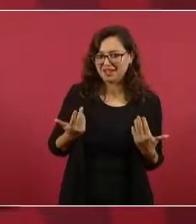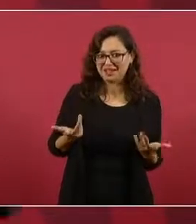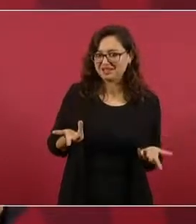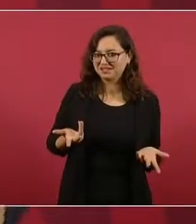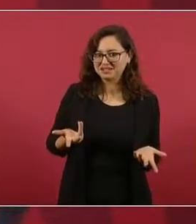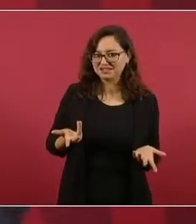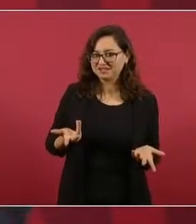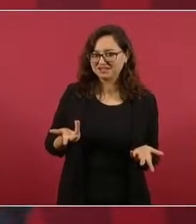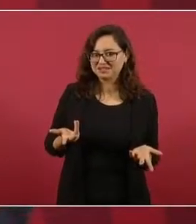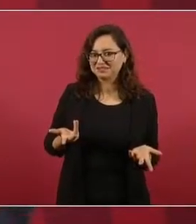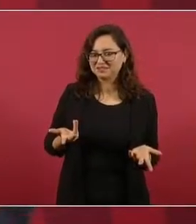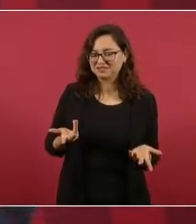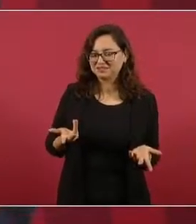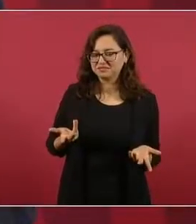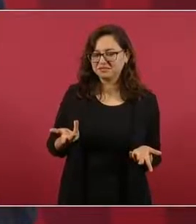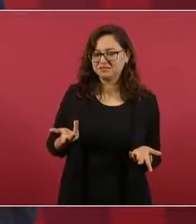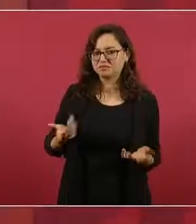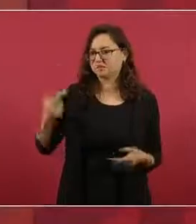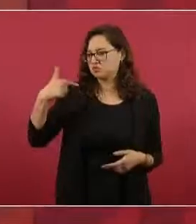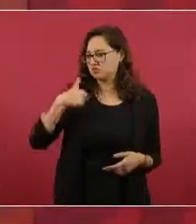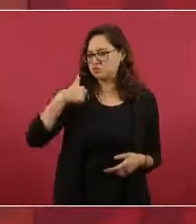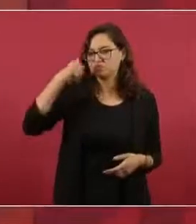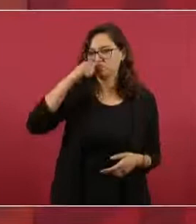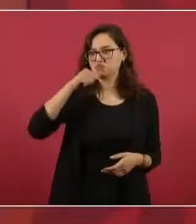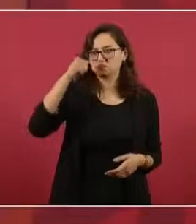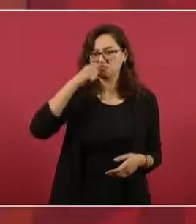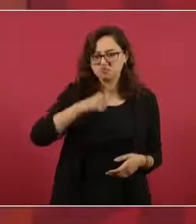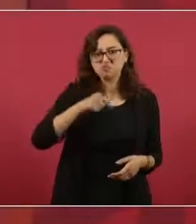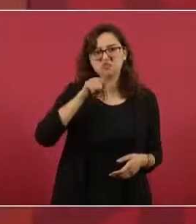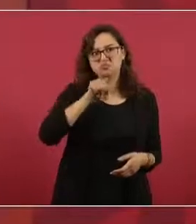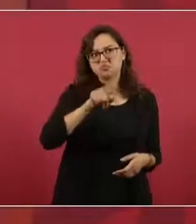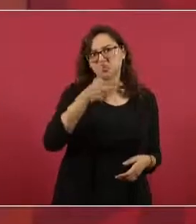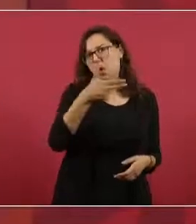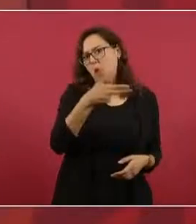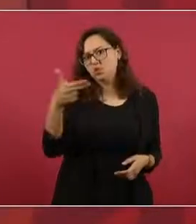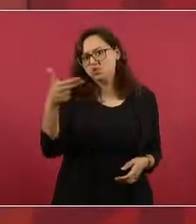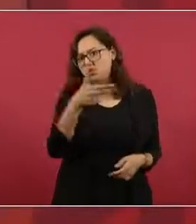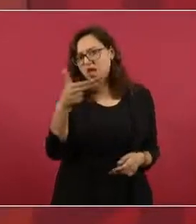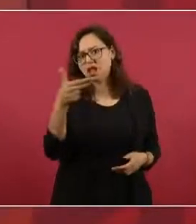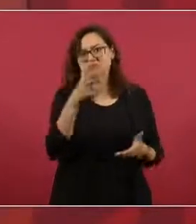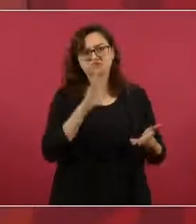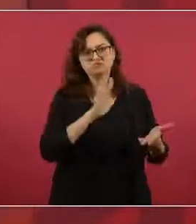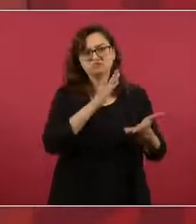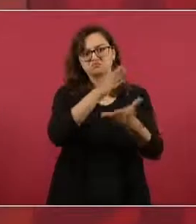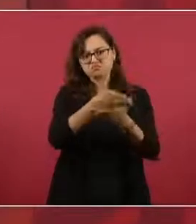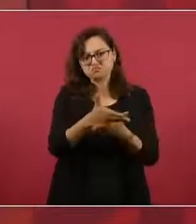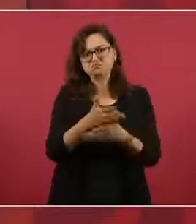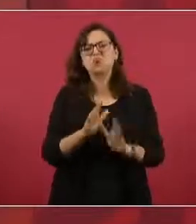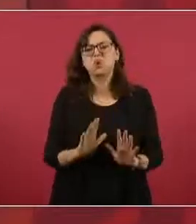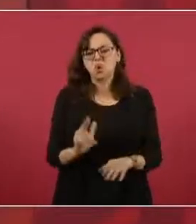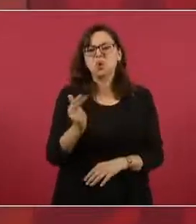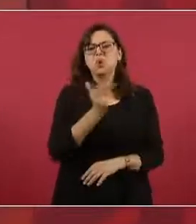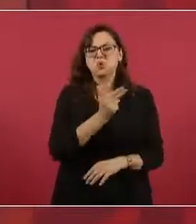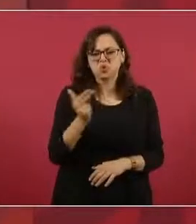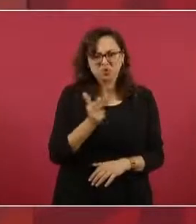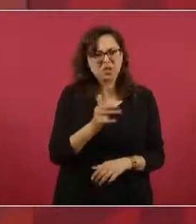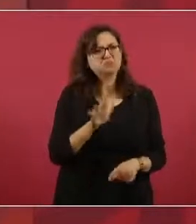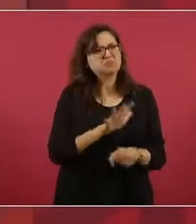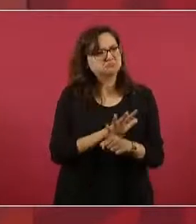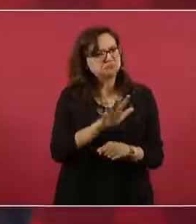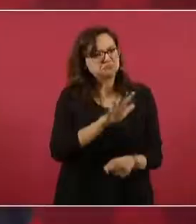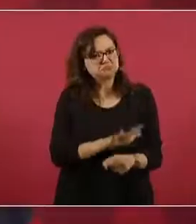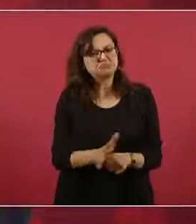a hoteles, que he dicho sea de paso, son buenos hoteles, limpios,